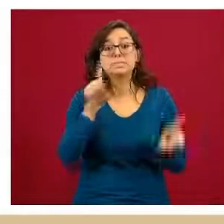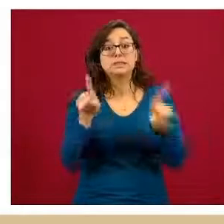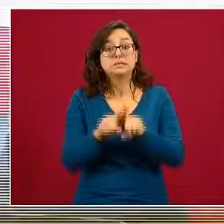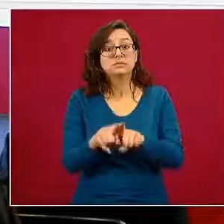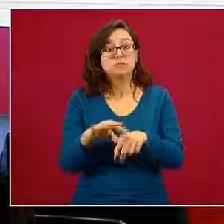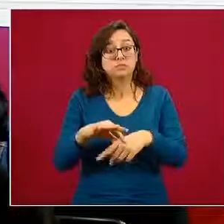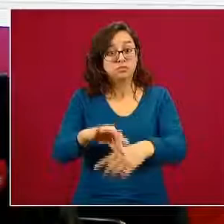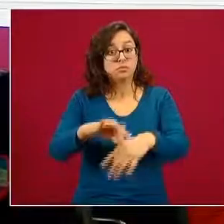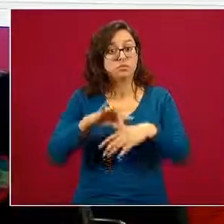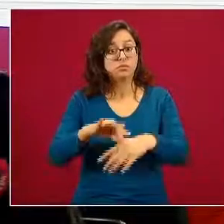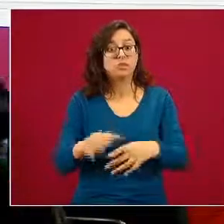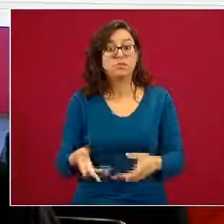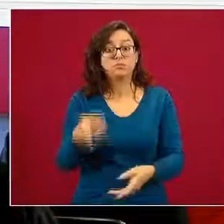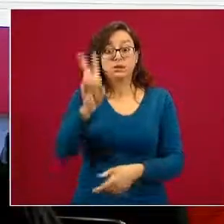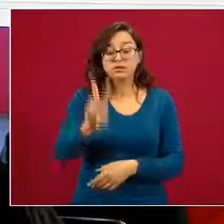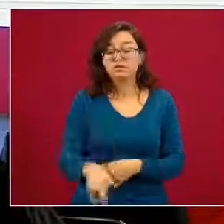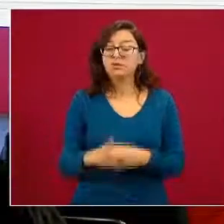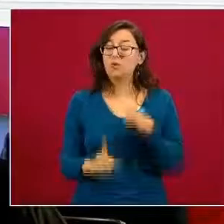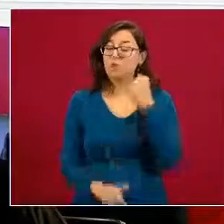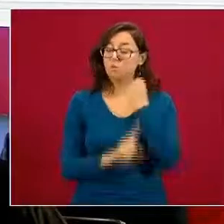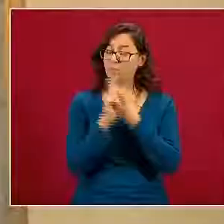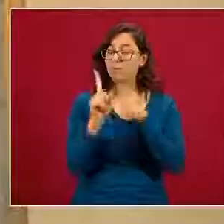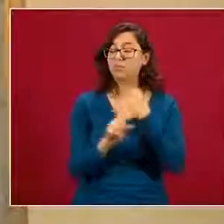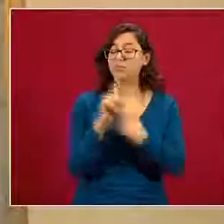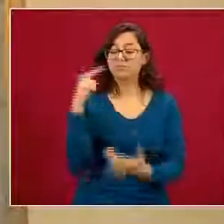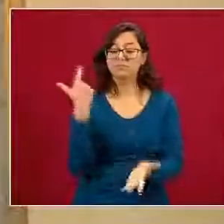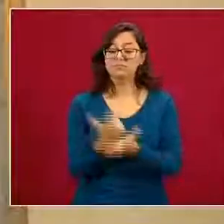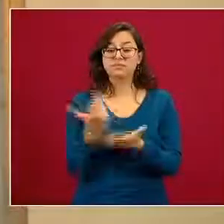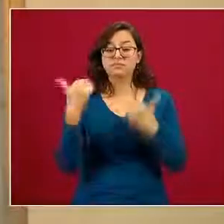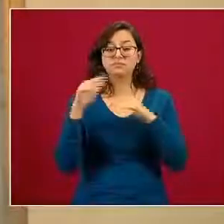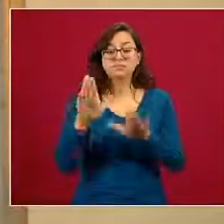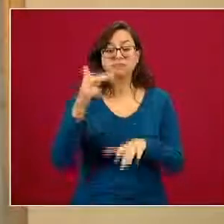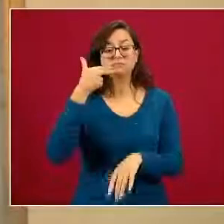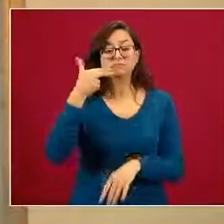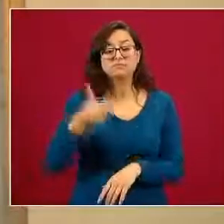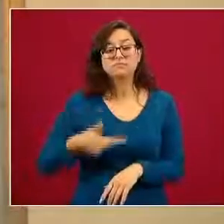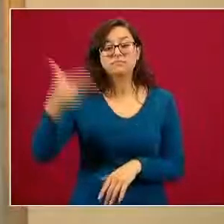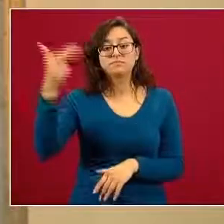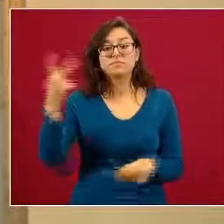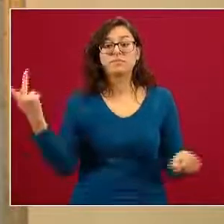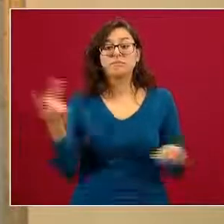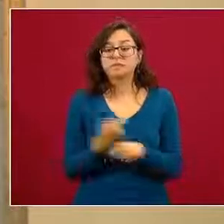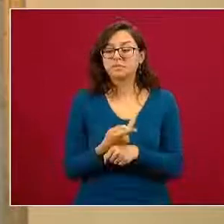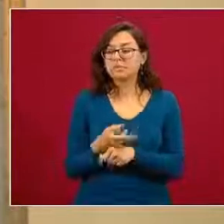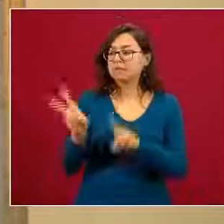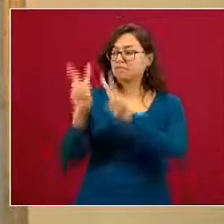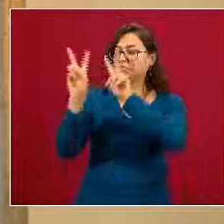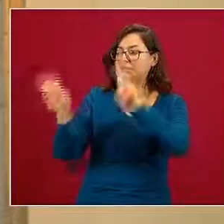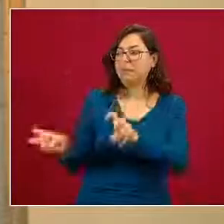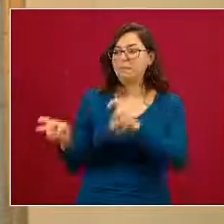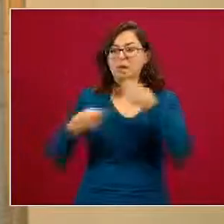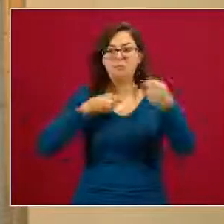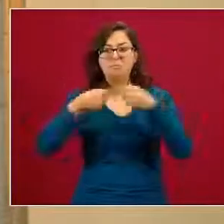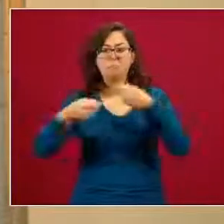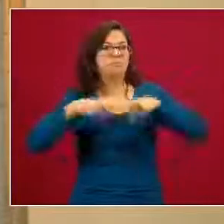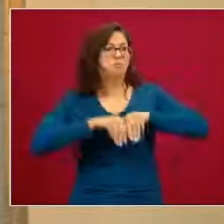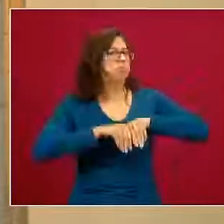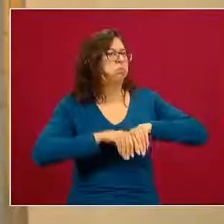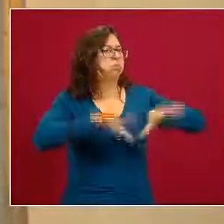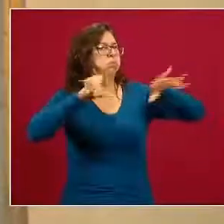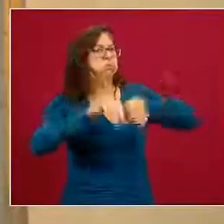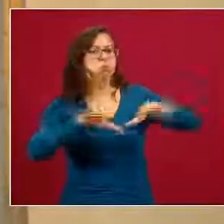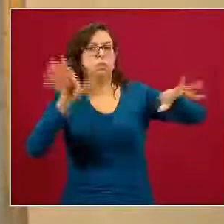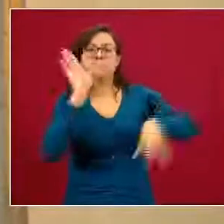muestran las evidencias en salud pública respecto al suicidio es que un mal tratamiento del tema en los medios de comunicación